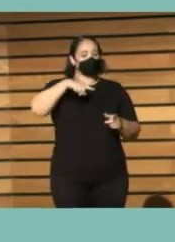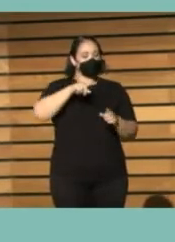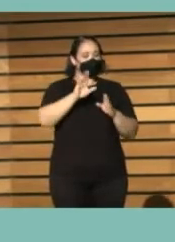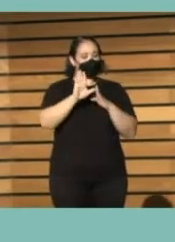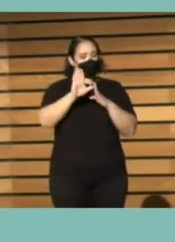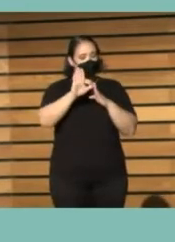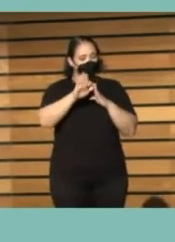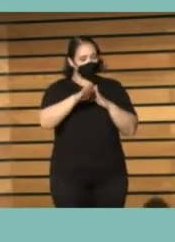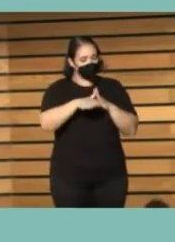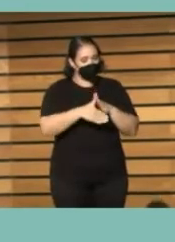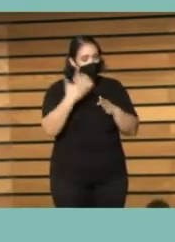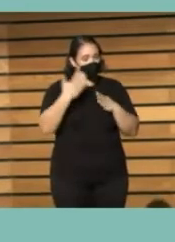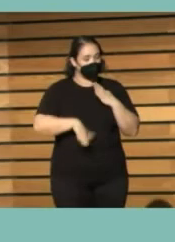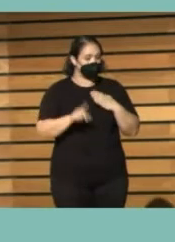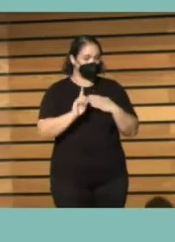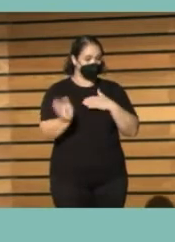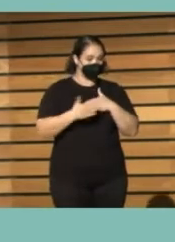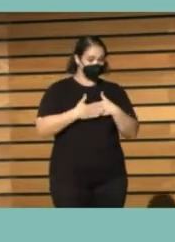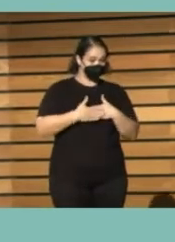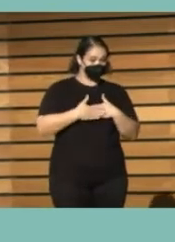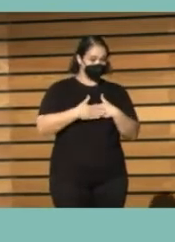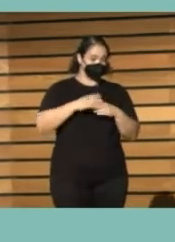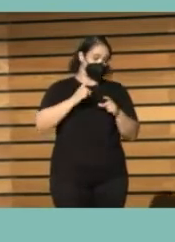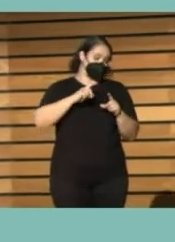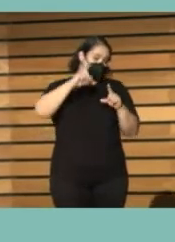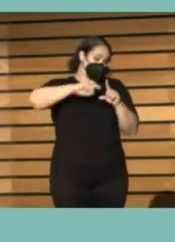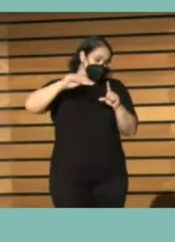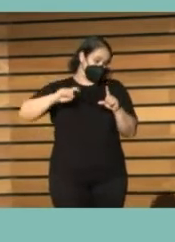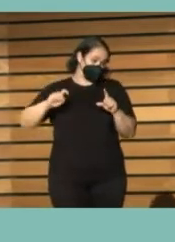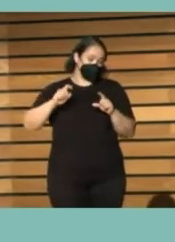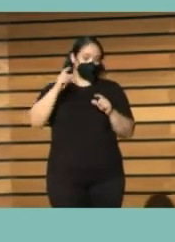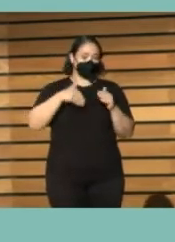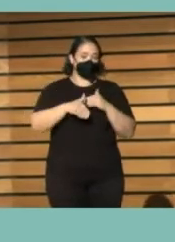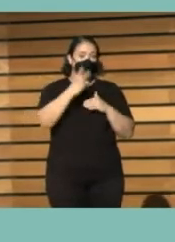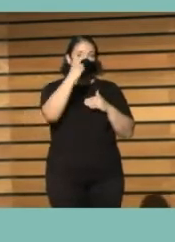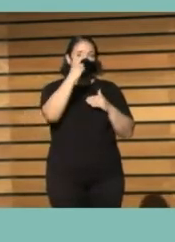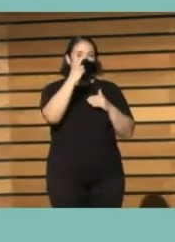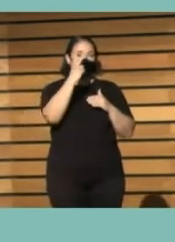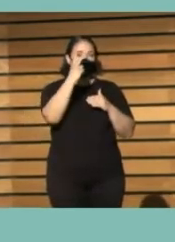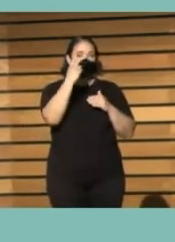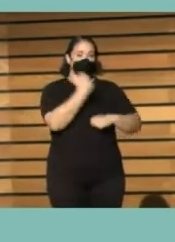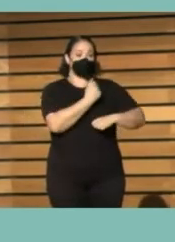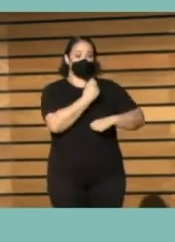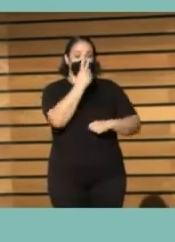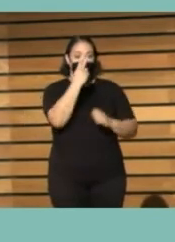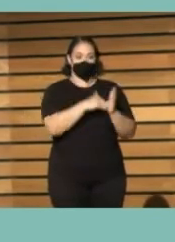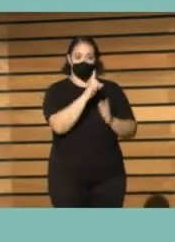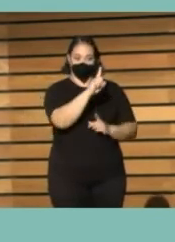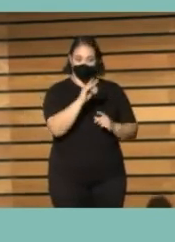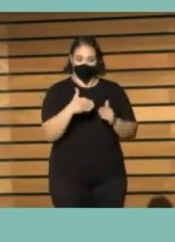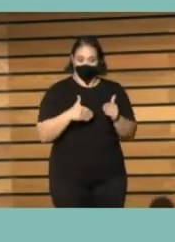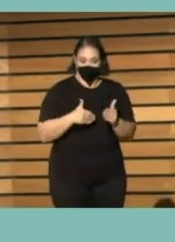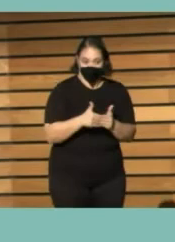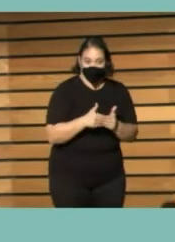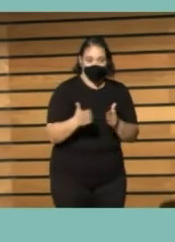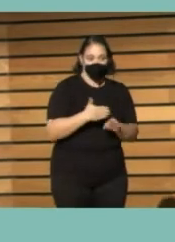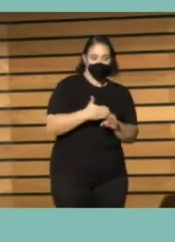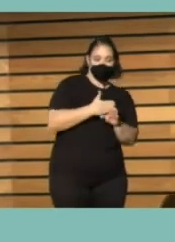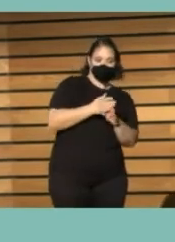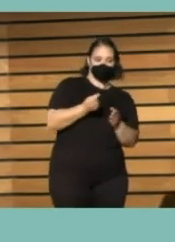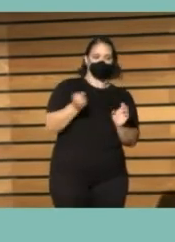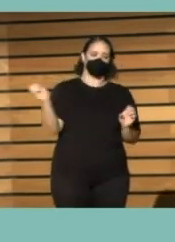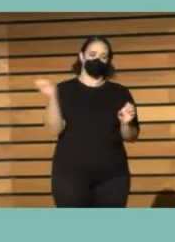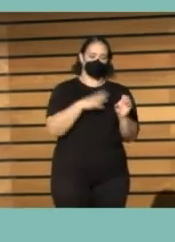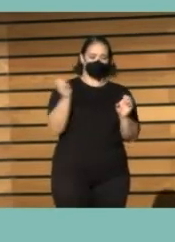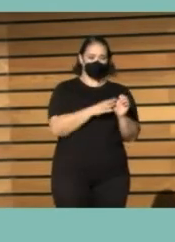retrasar los plazos de cierre de cuestionarios en línea más allá de diciembre de 2021, que queda muy poquito, por lo que respecta a los volcados, no